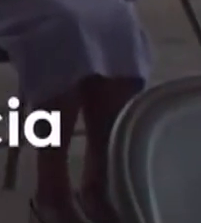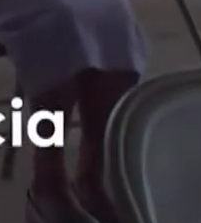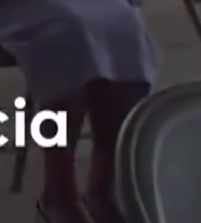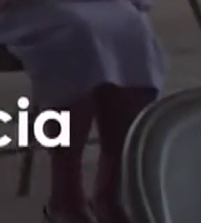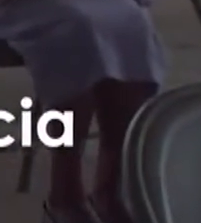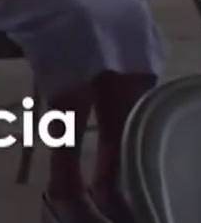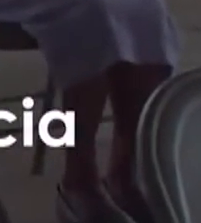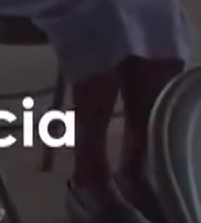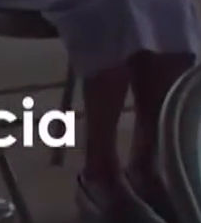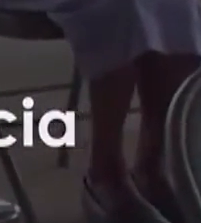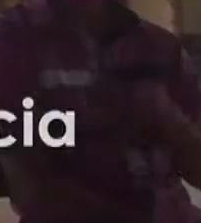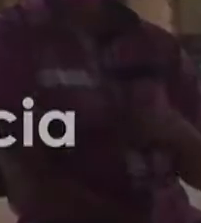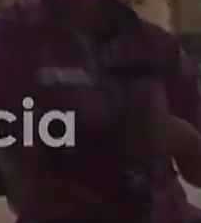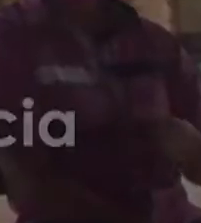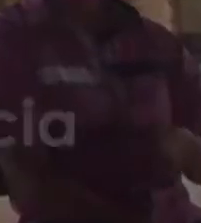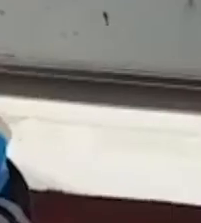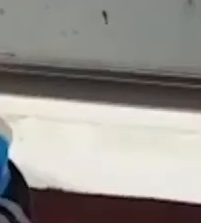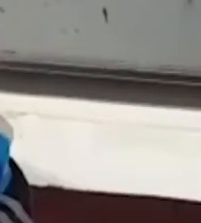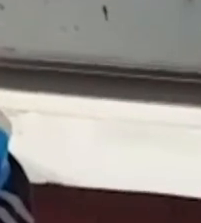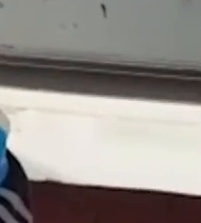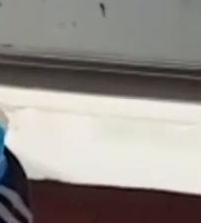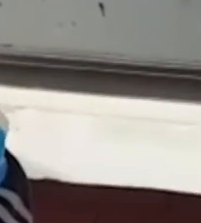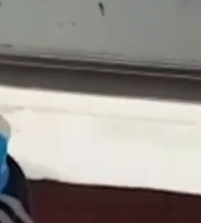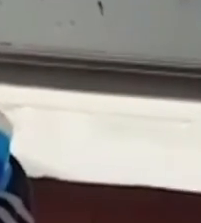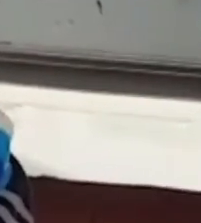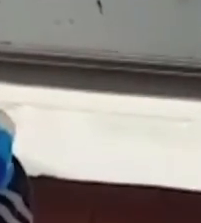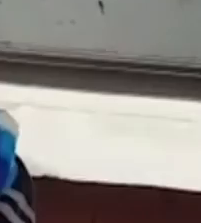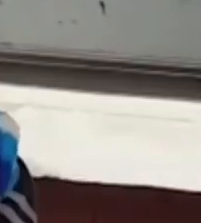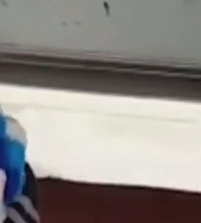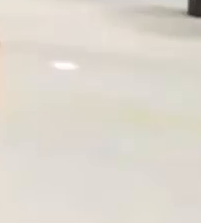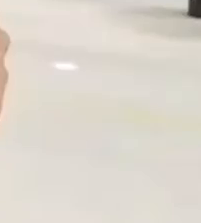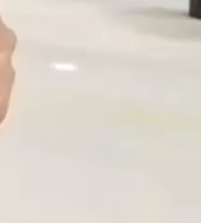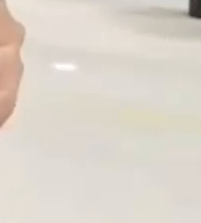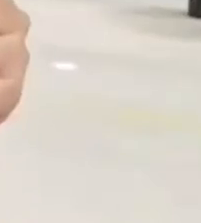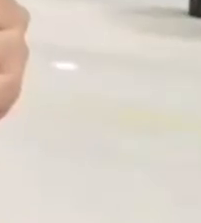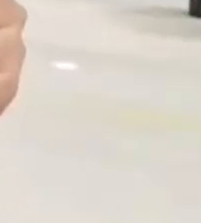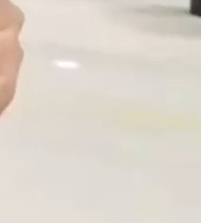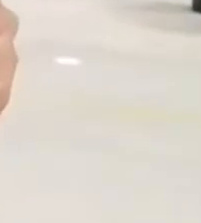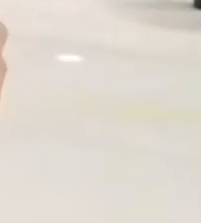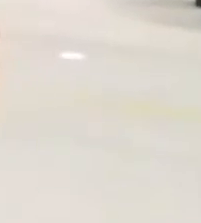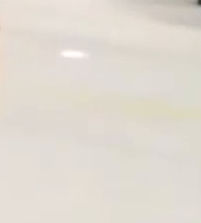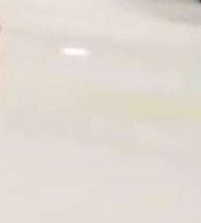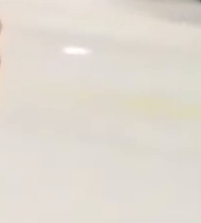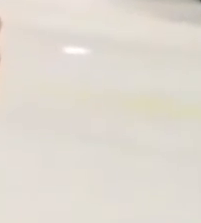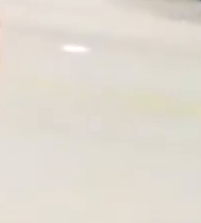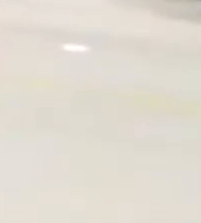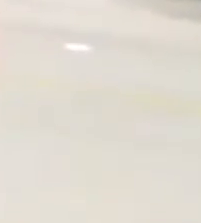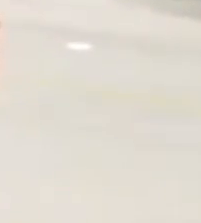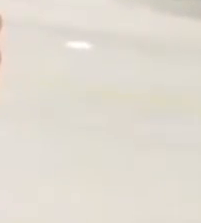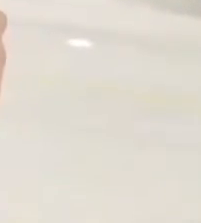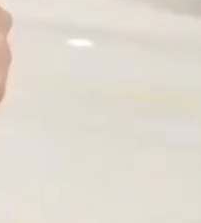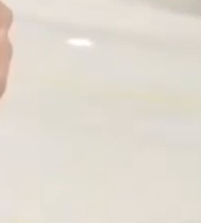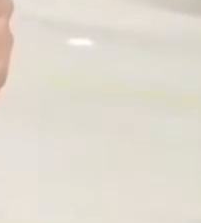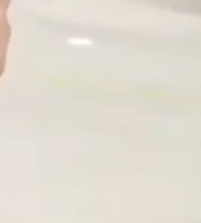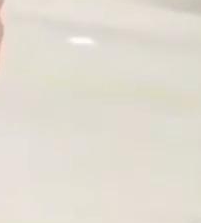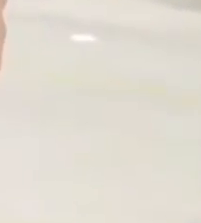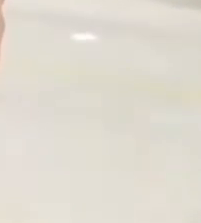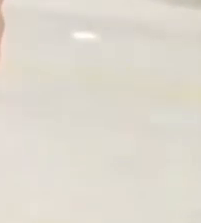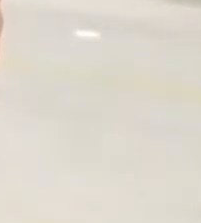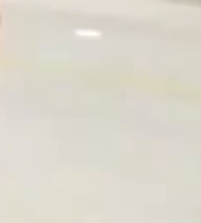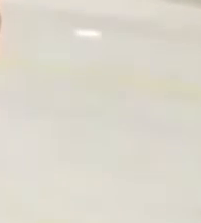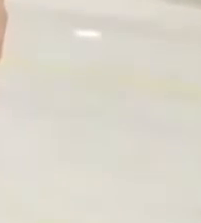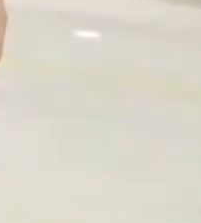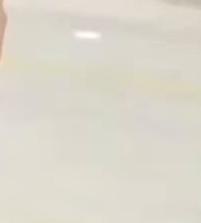el dinero lo vamos a invertir en buenos beneficios, ¿verdad? Para el hogar. En mi caso, quiero